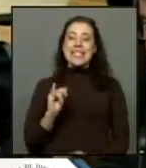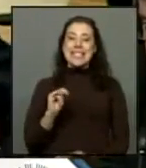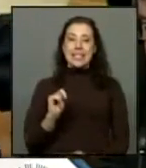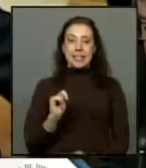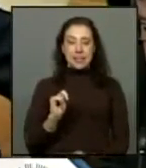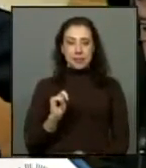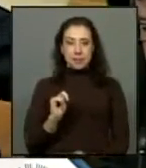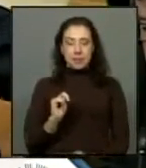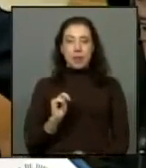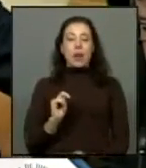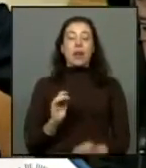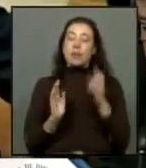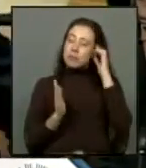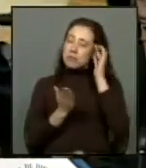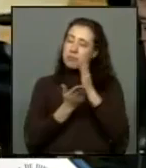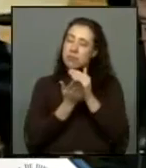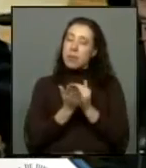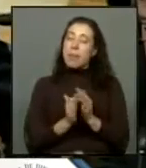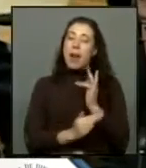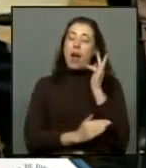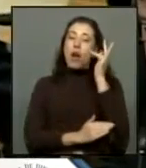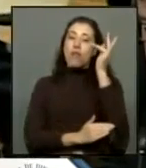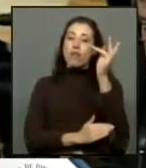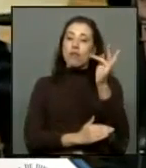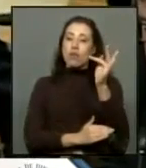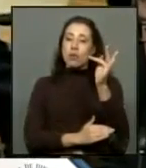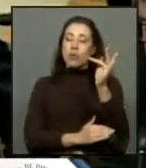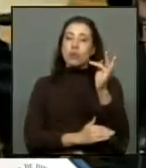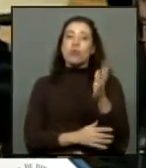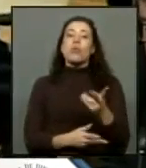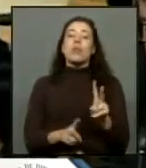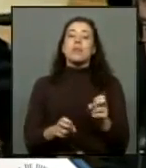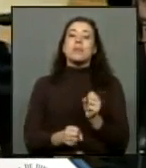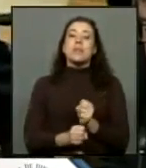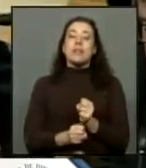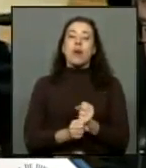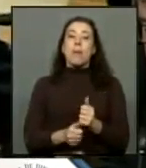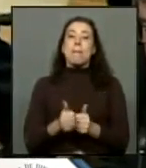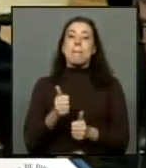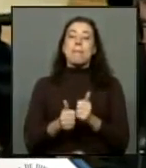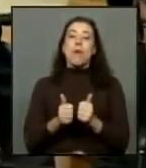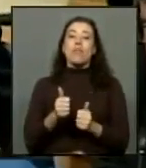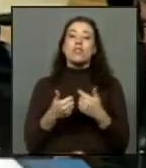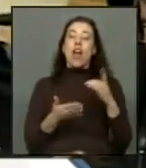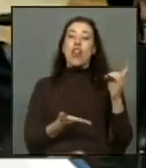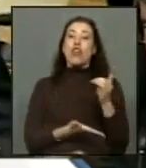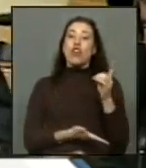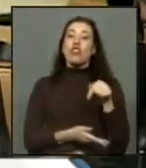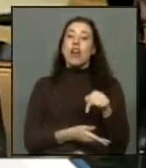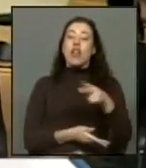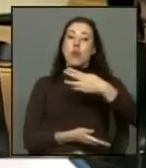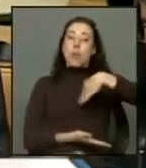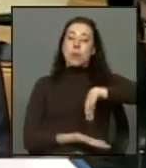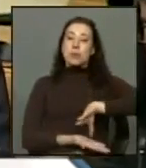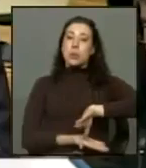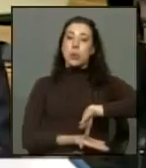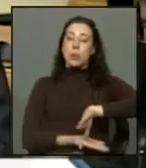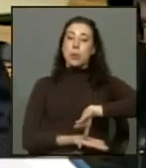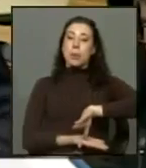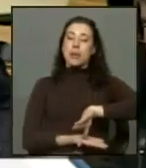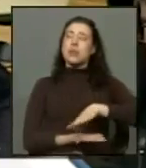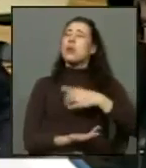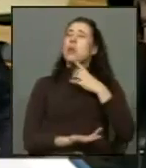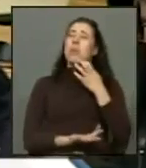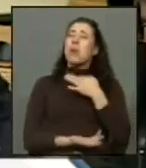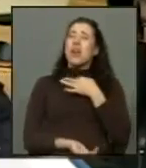sus proyecciones futuras y los planes de posicionamiento laboral para los profesionales doctorados en nuestro país. ¿Por qué